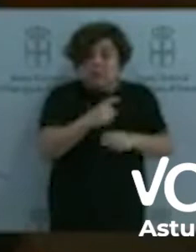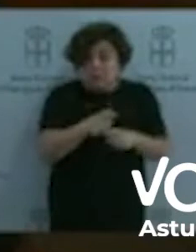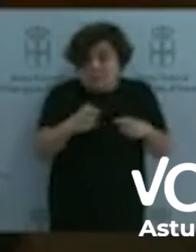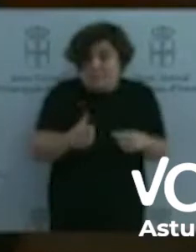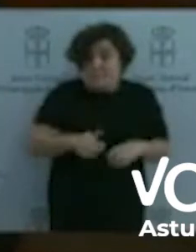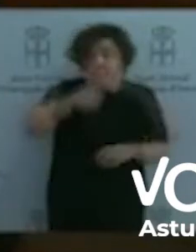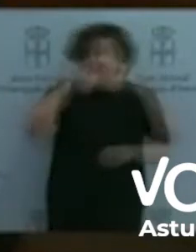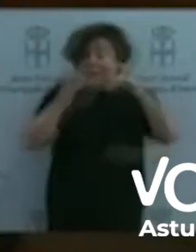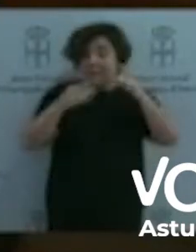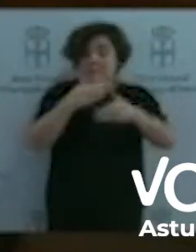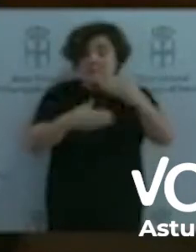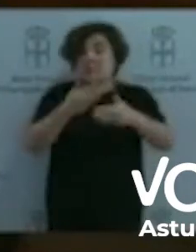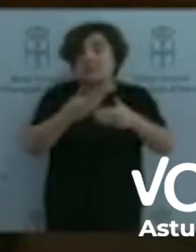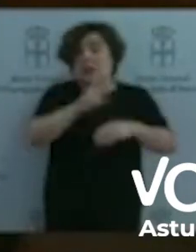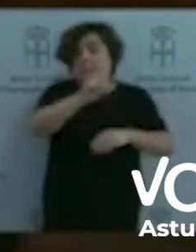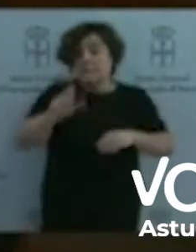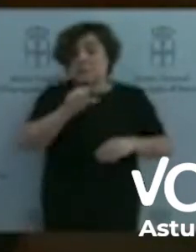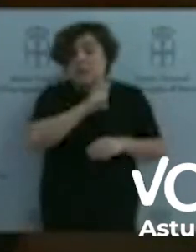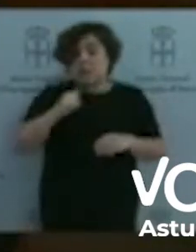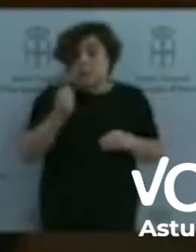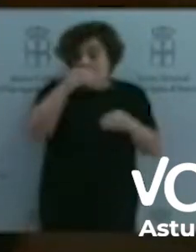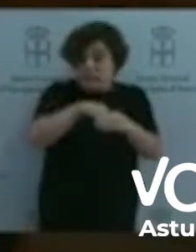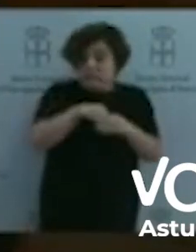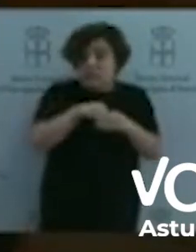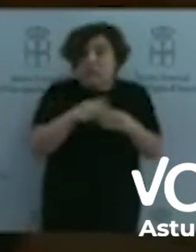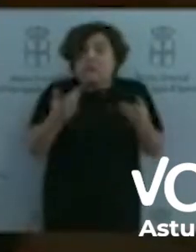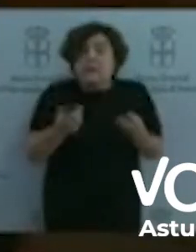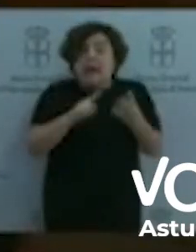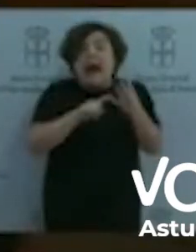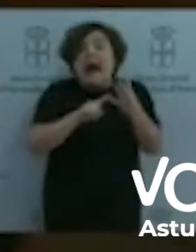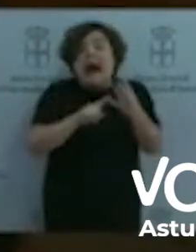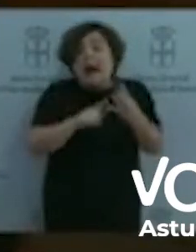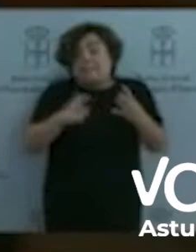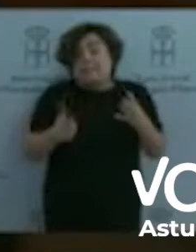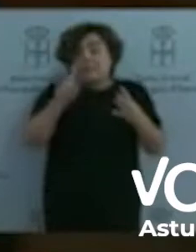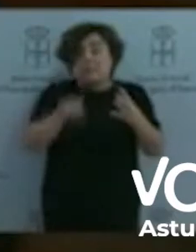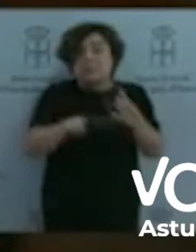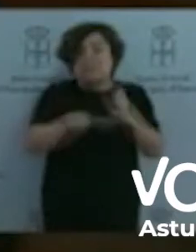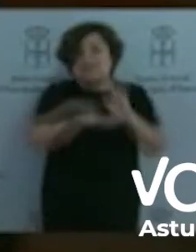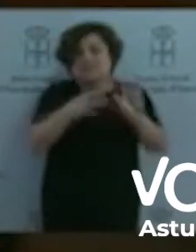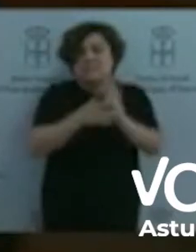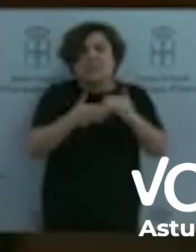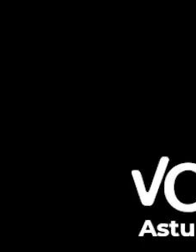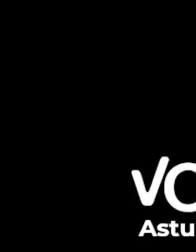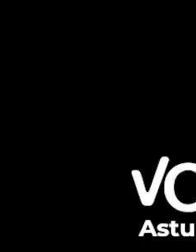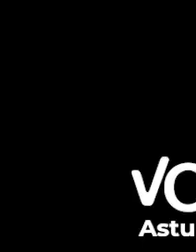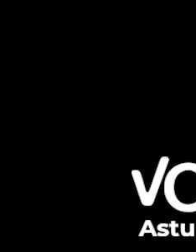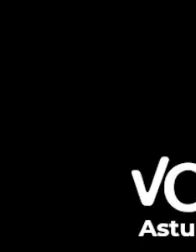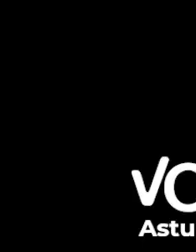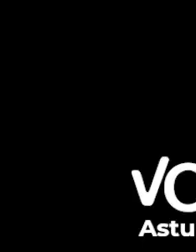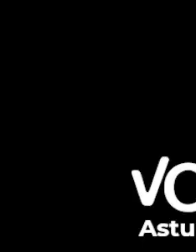desarrolladas por autónomos y ampliación de las condiciones en el sentido de apertura y menor limitación para poder obtener las ayudas.